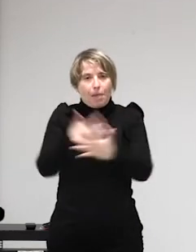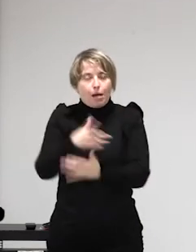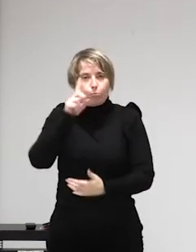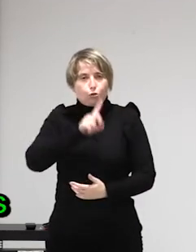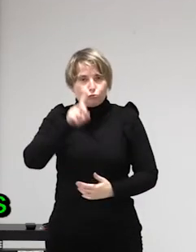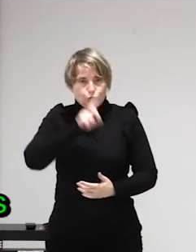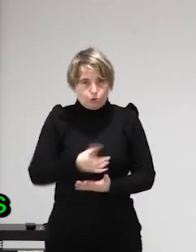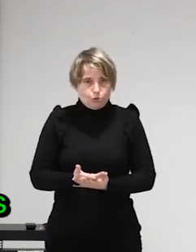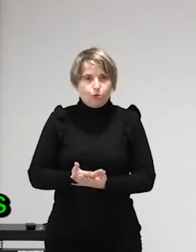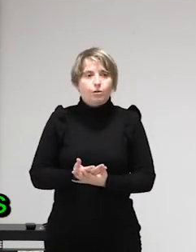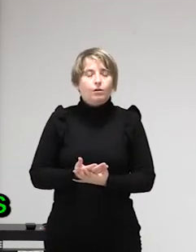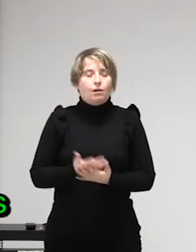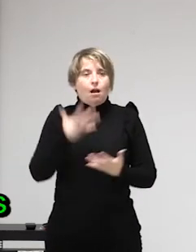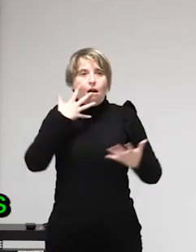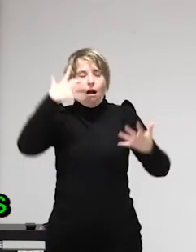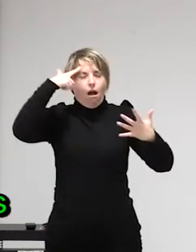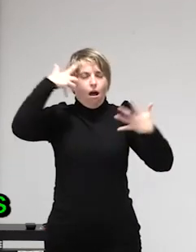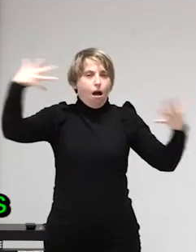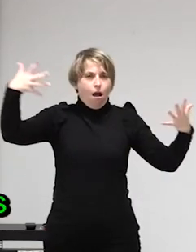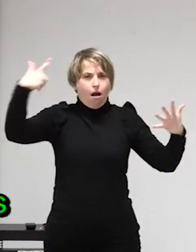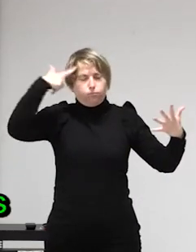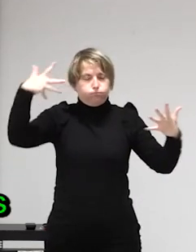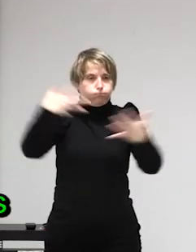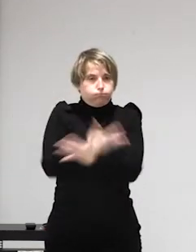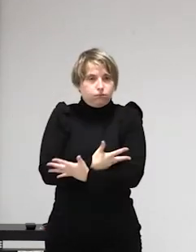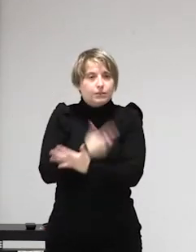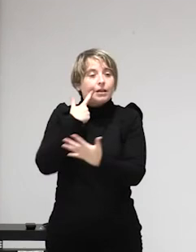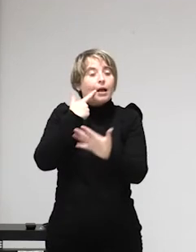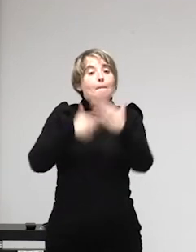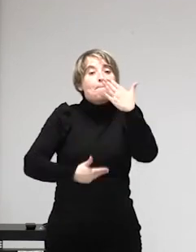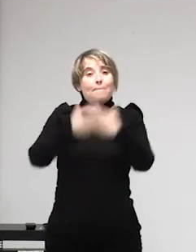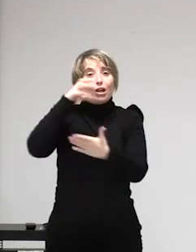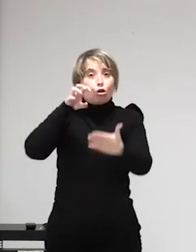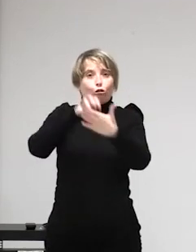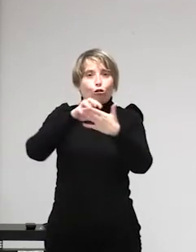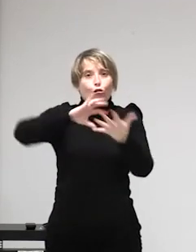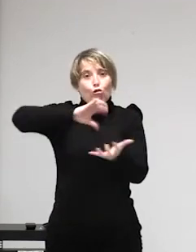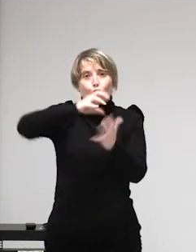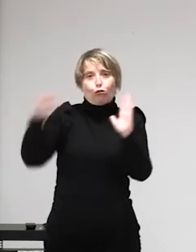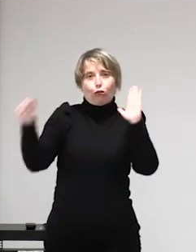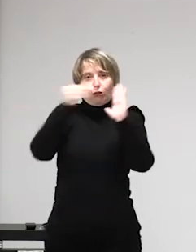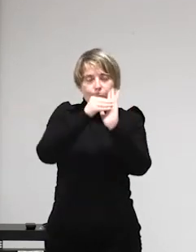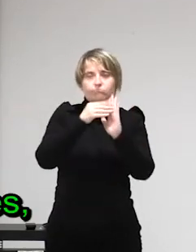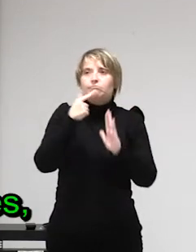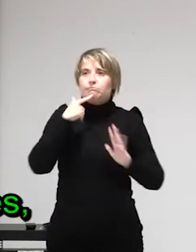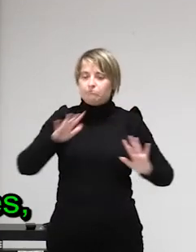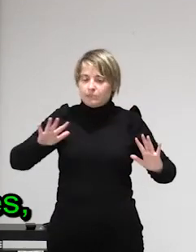Alemania por ejemplo una no puede conseguir los papeles a través de la prostitución o sea aparte de que